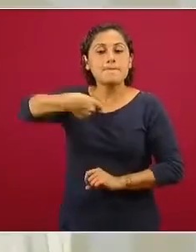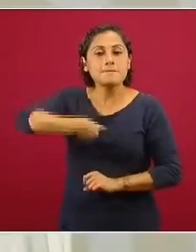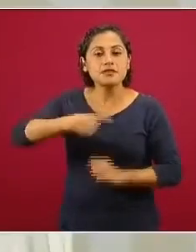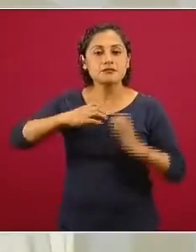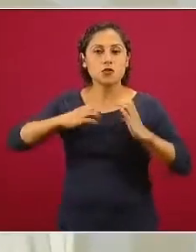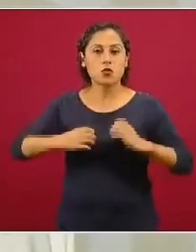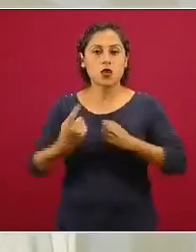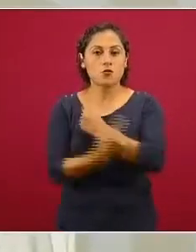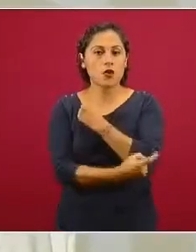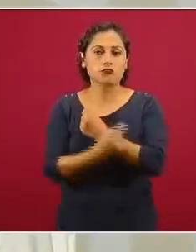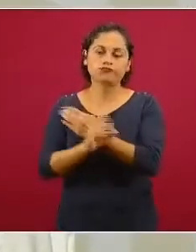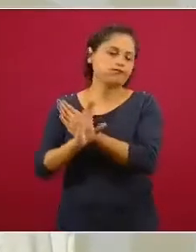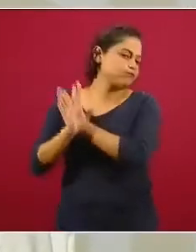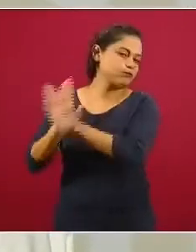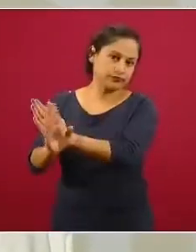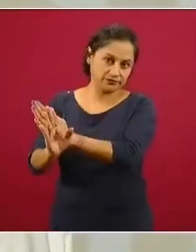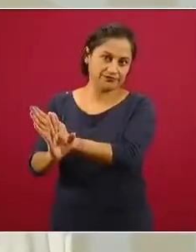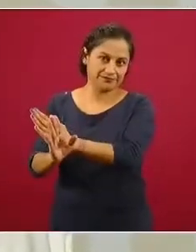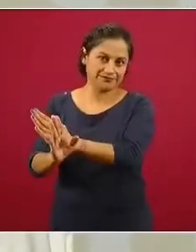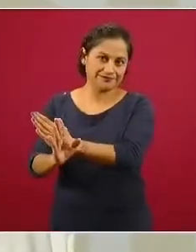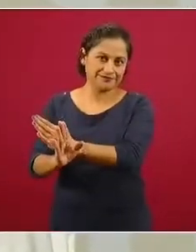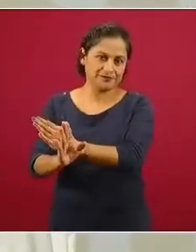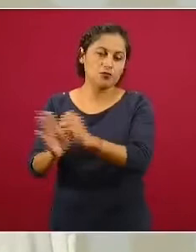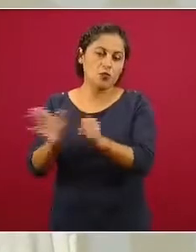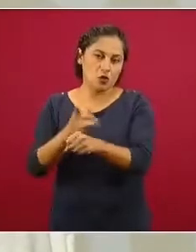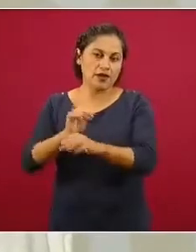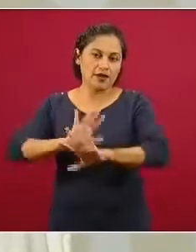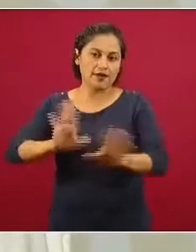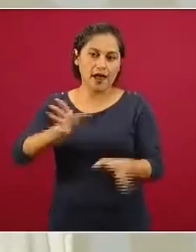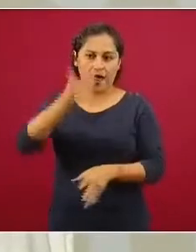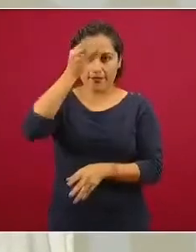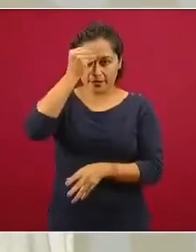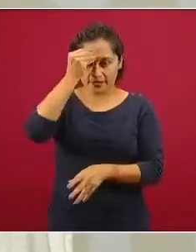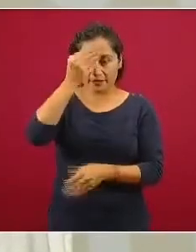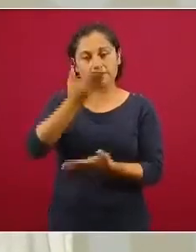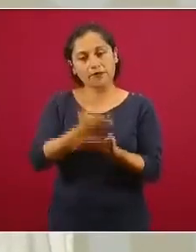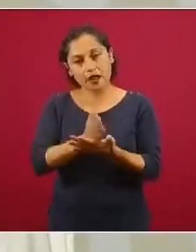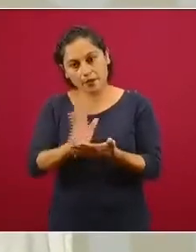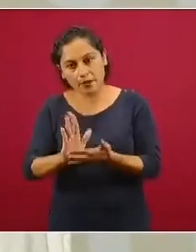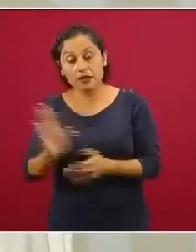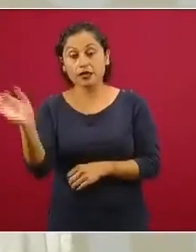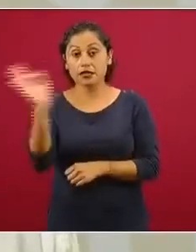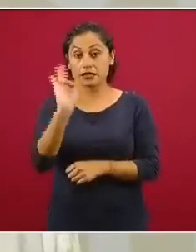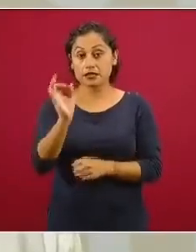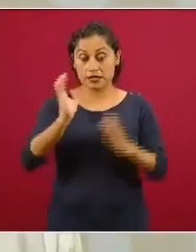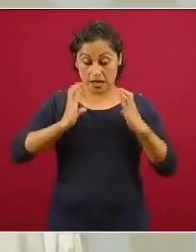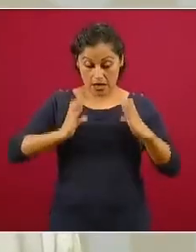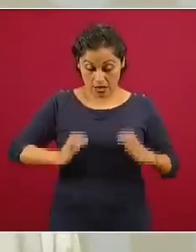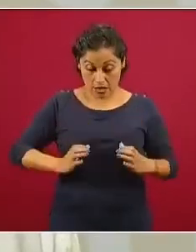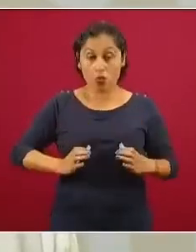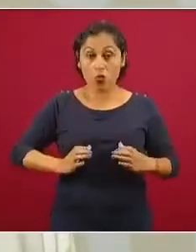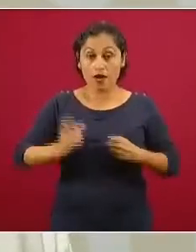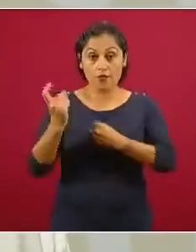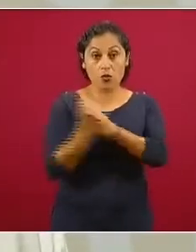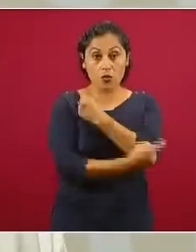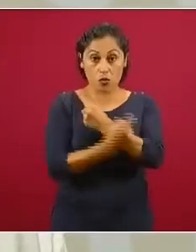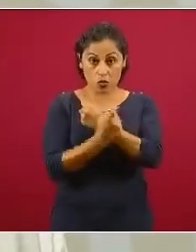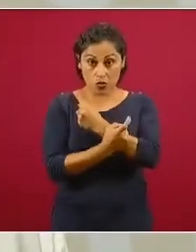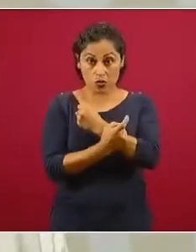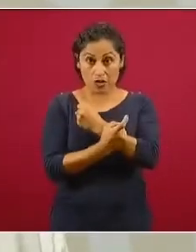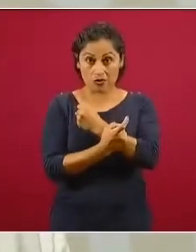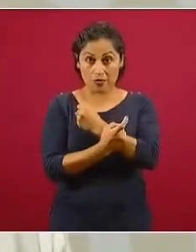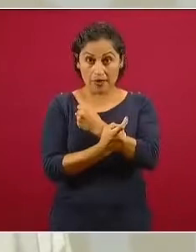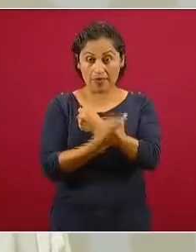El segundo caso es que nos puede proteger la inmunidad que desarrollamos para desarrollar una enfermedad